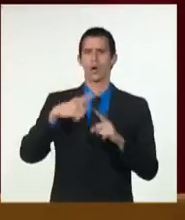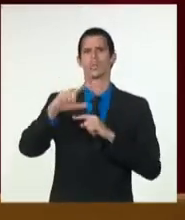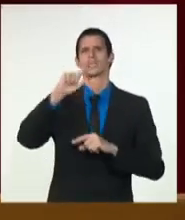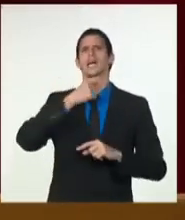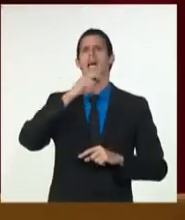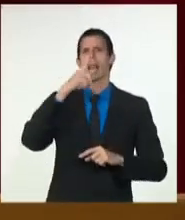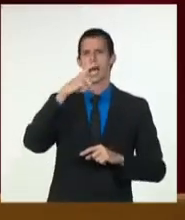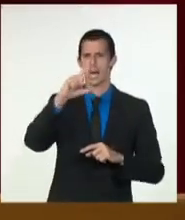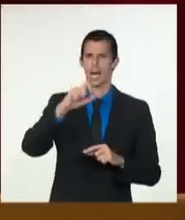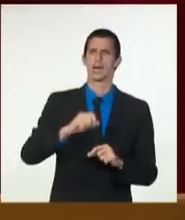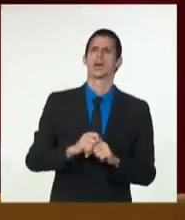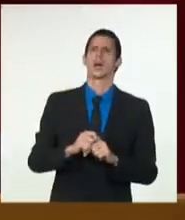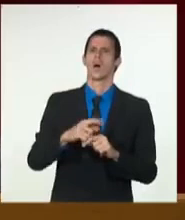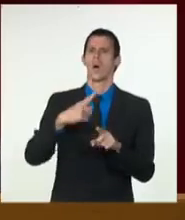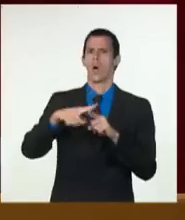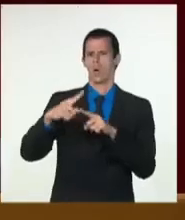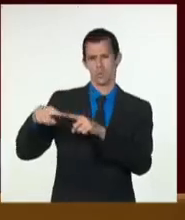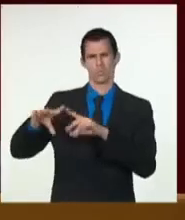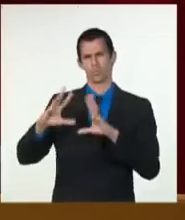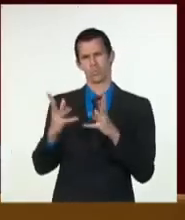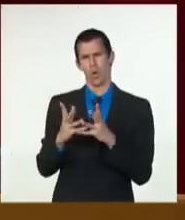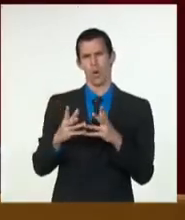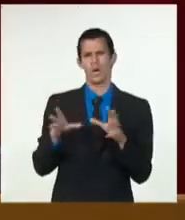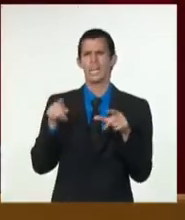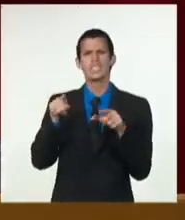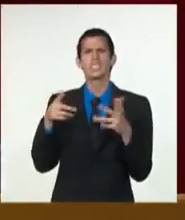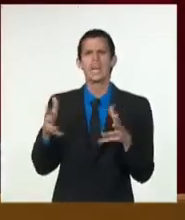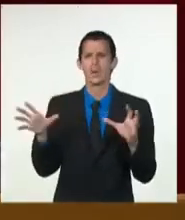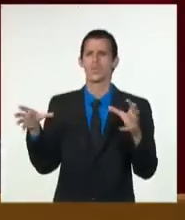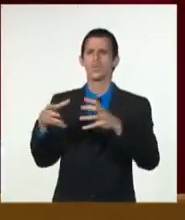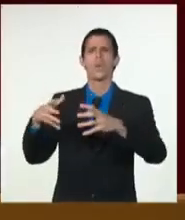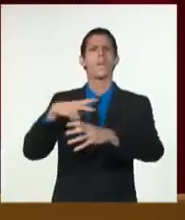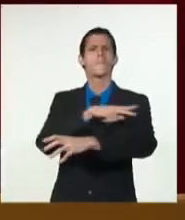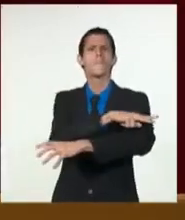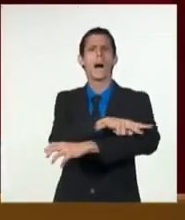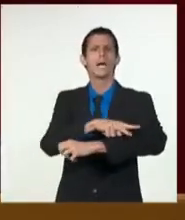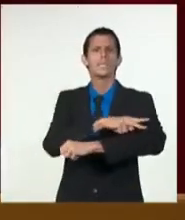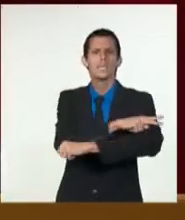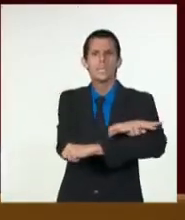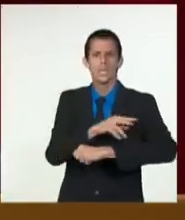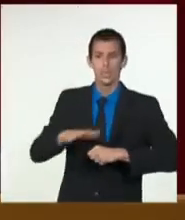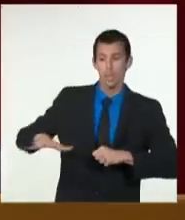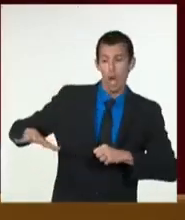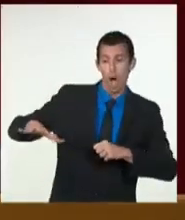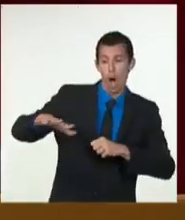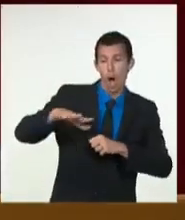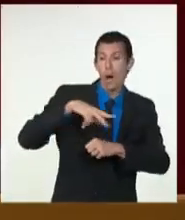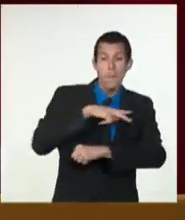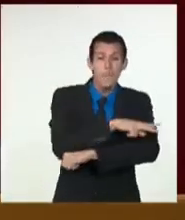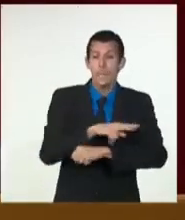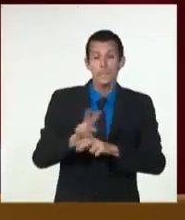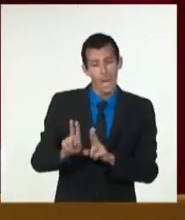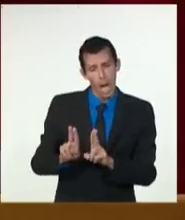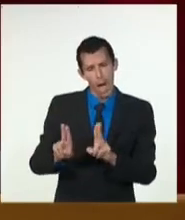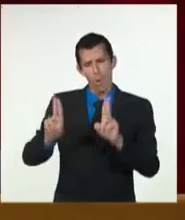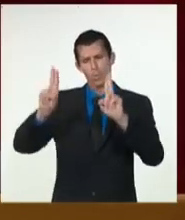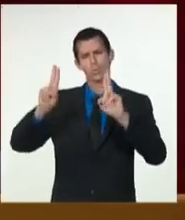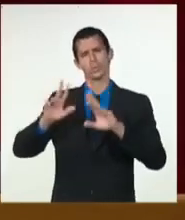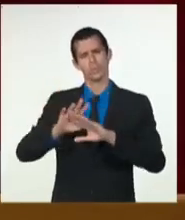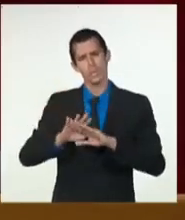algunos. Es el imperio el que trae aislamiento y descrédito hacia su criminal política.